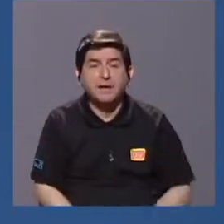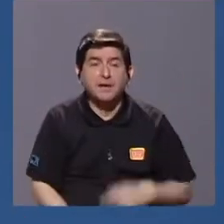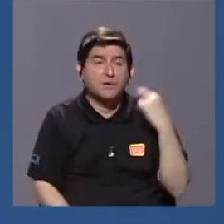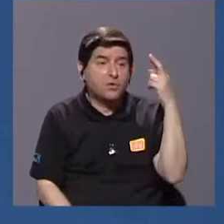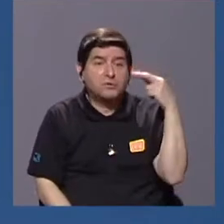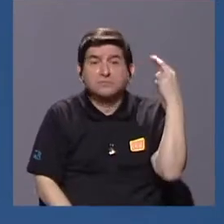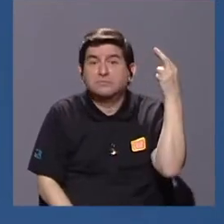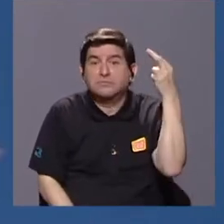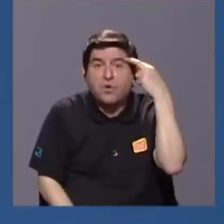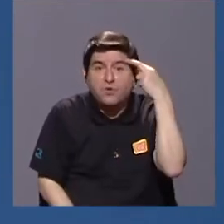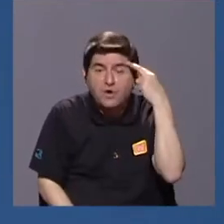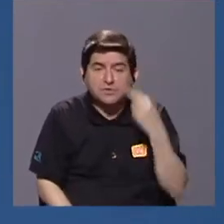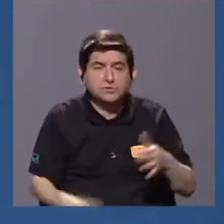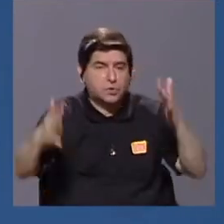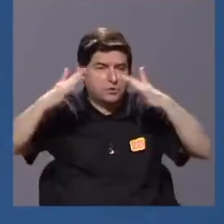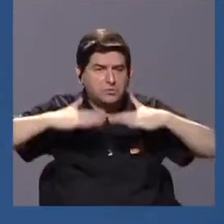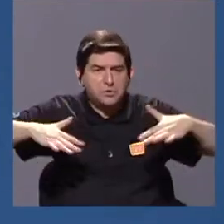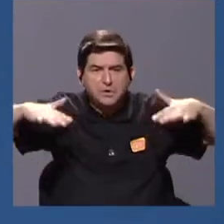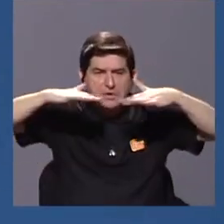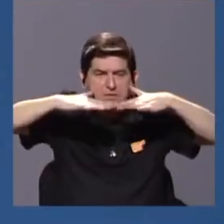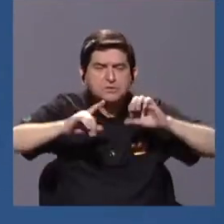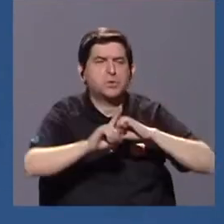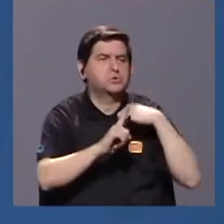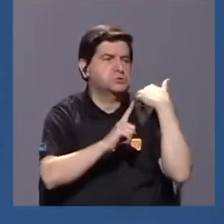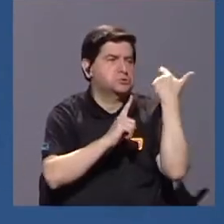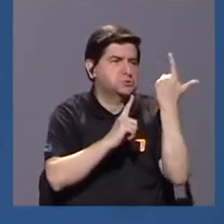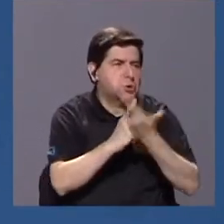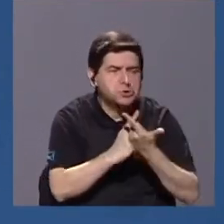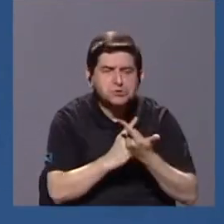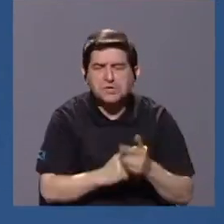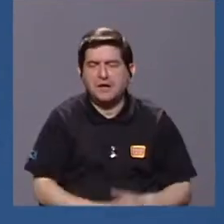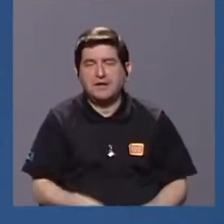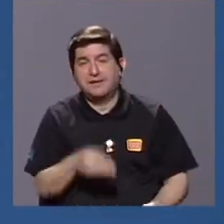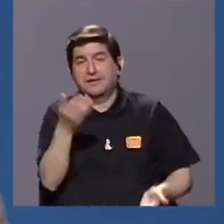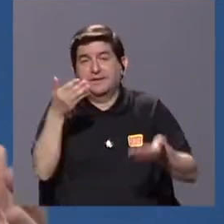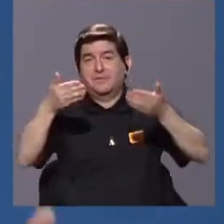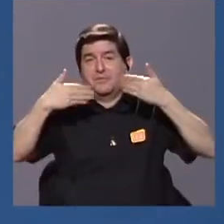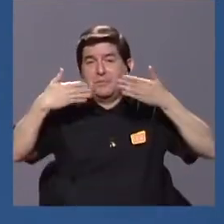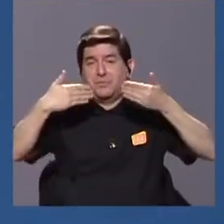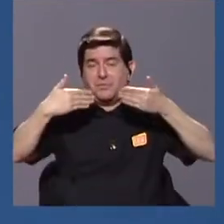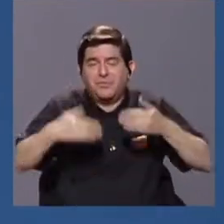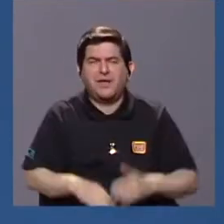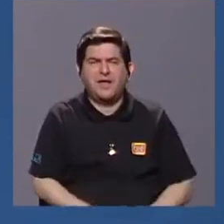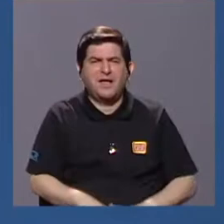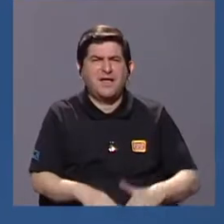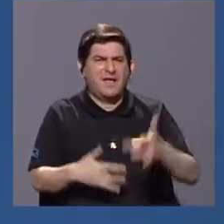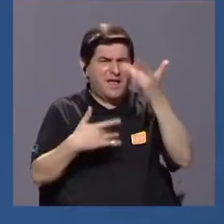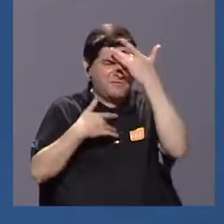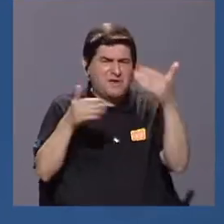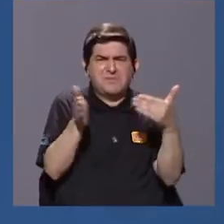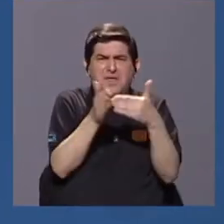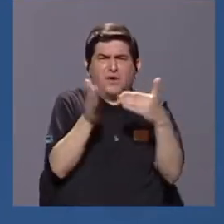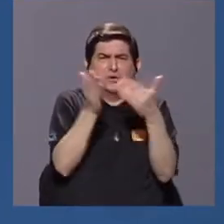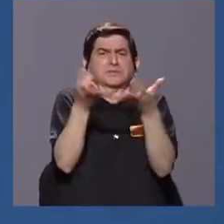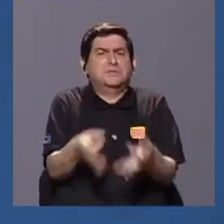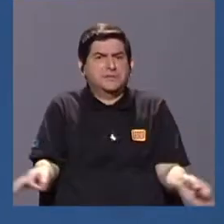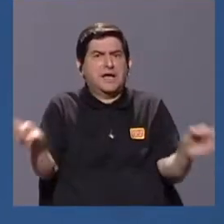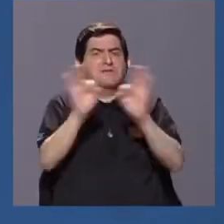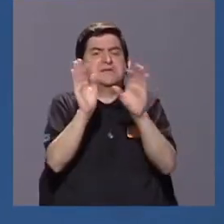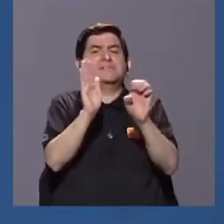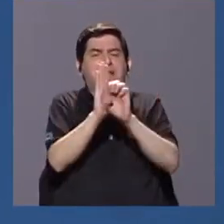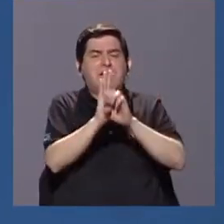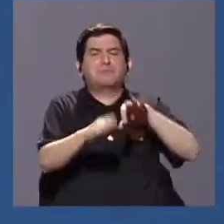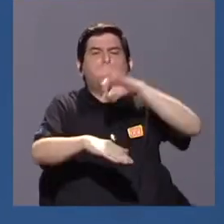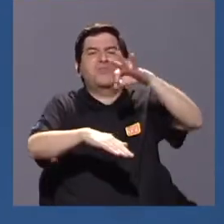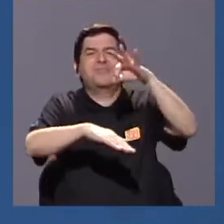factores ecológicos, factores sociales, factores ambientales, esta enfermedad empieza a ser otra vez importante. Por ejemplo,